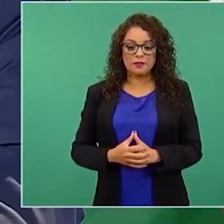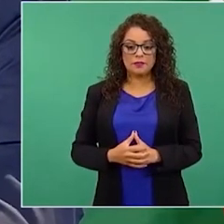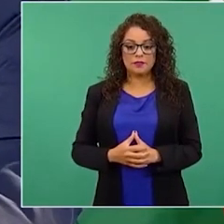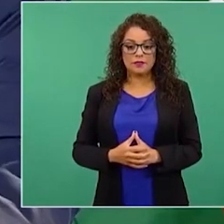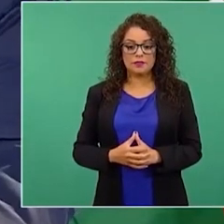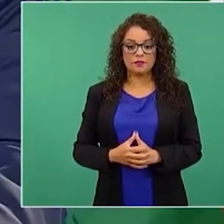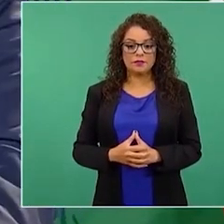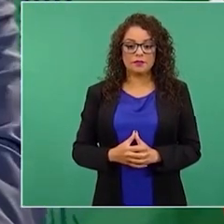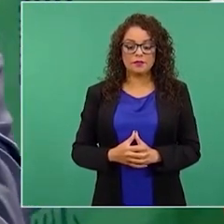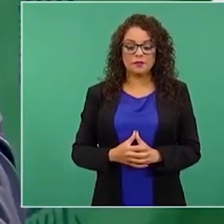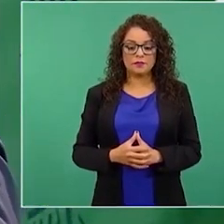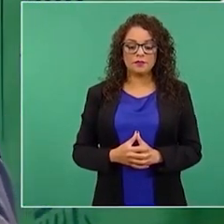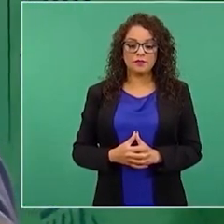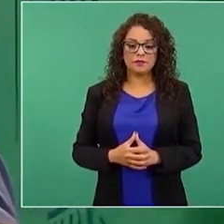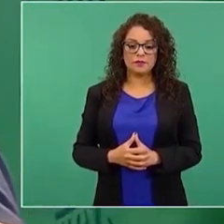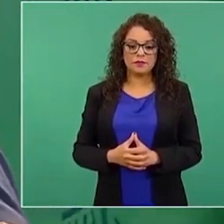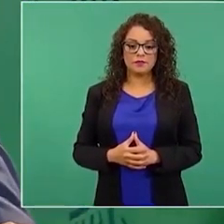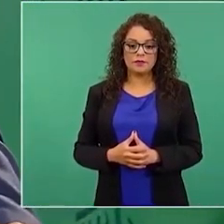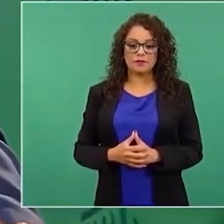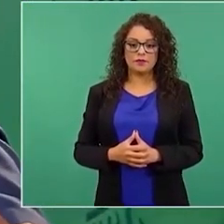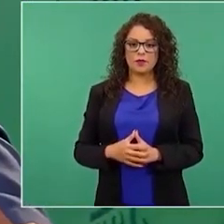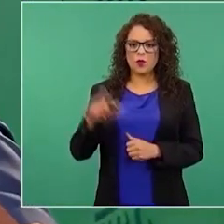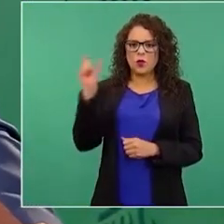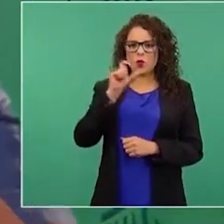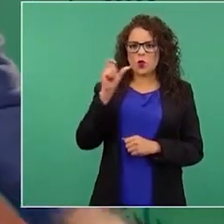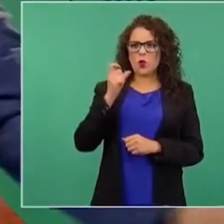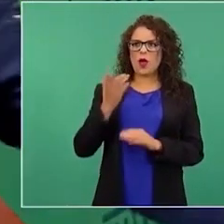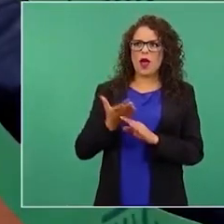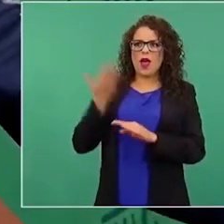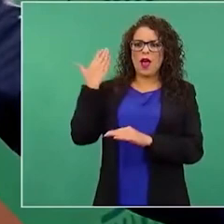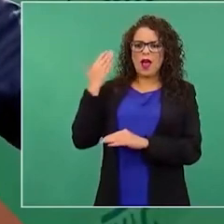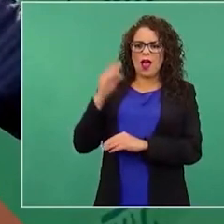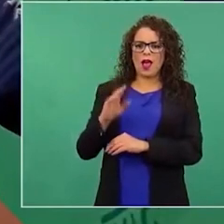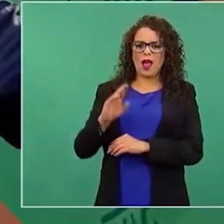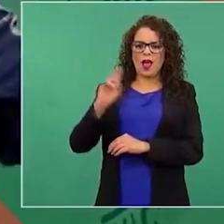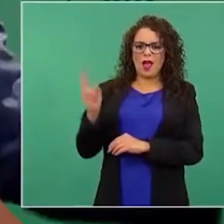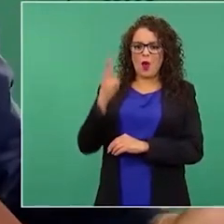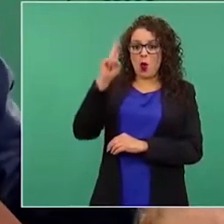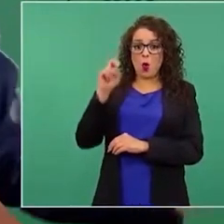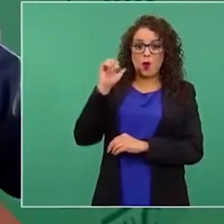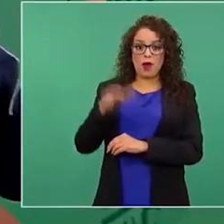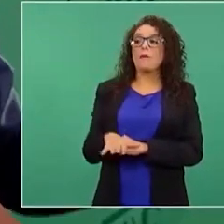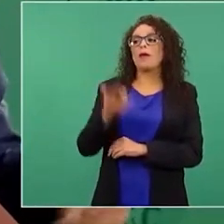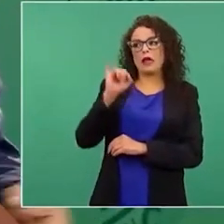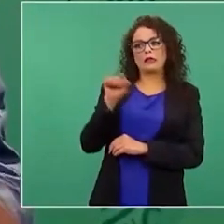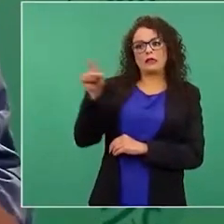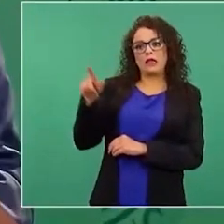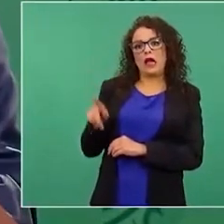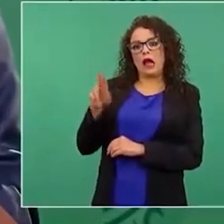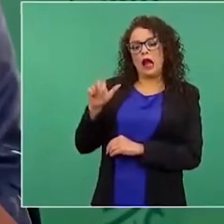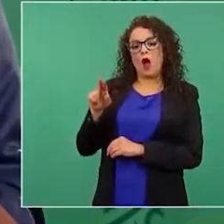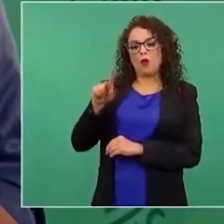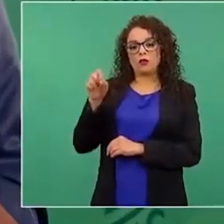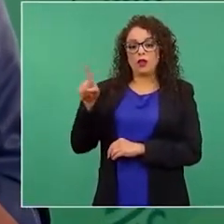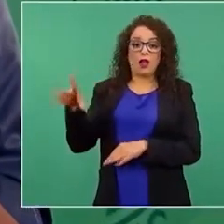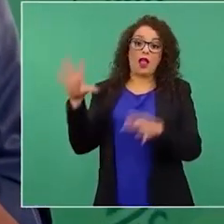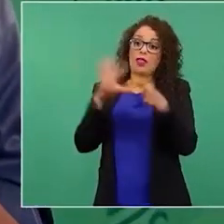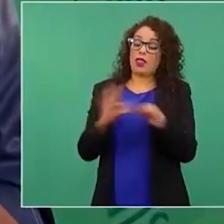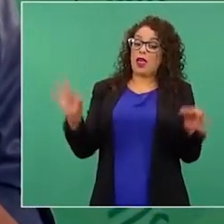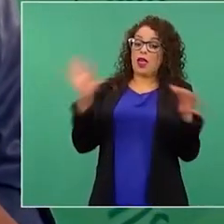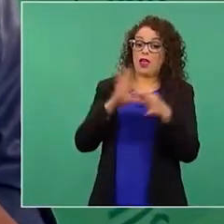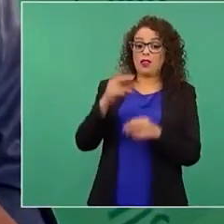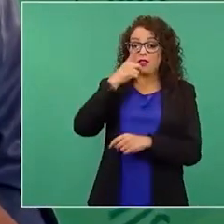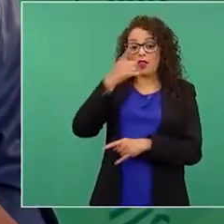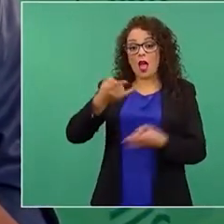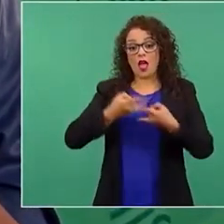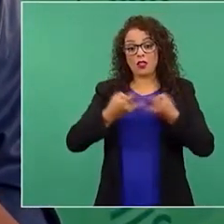Cuando lo de la UNAM, sí, ahí hasta Krause sacó la historia de